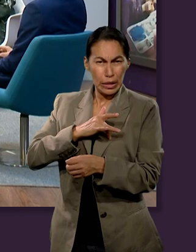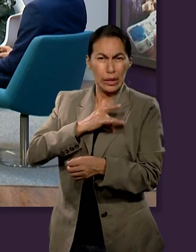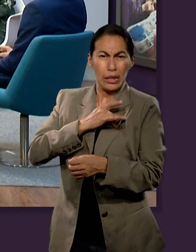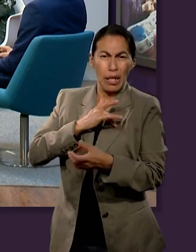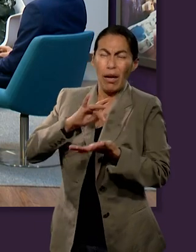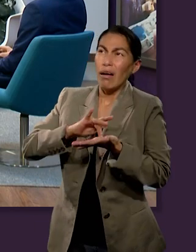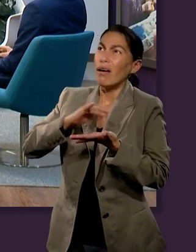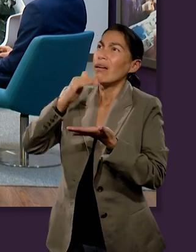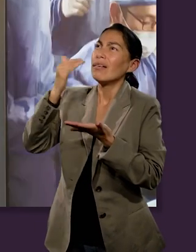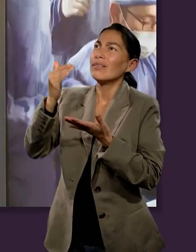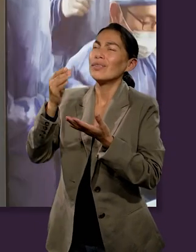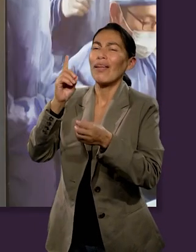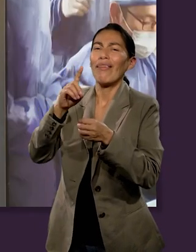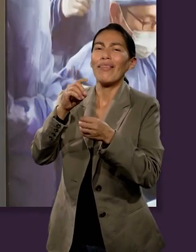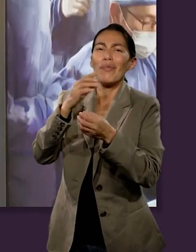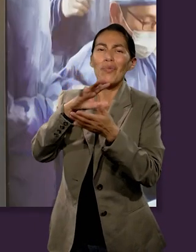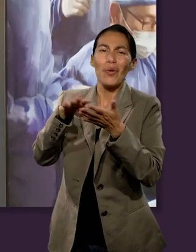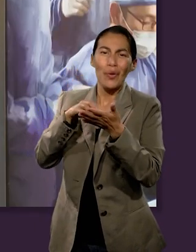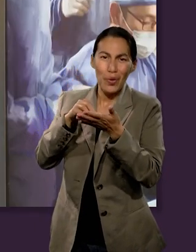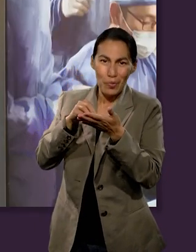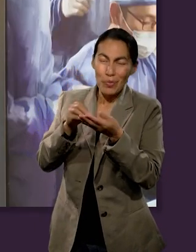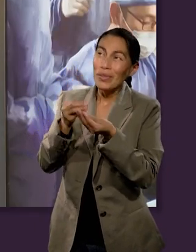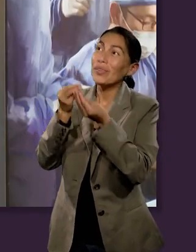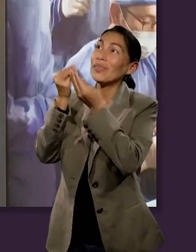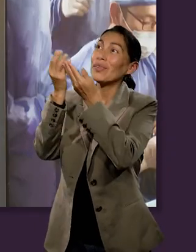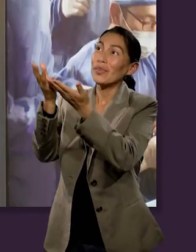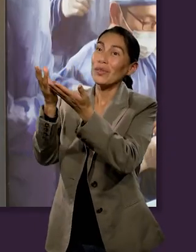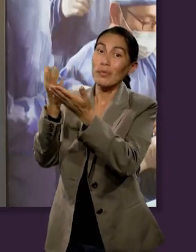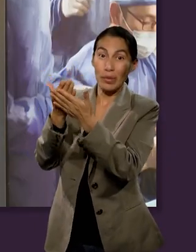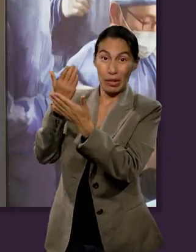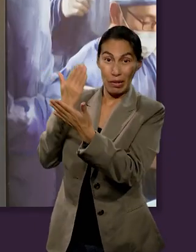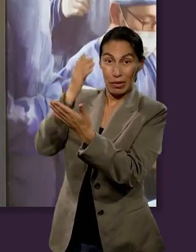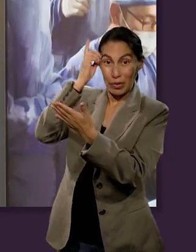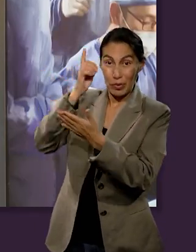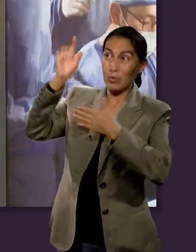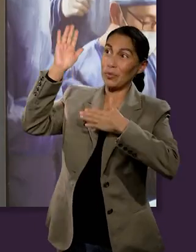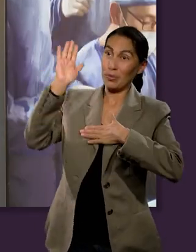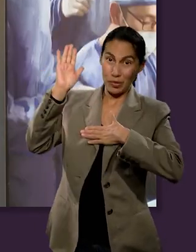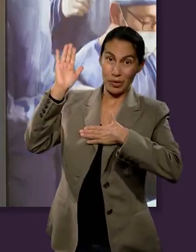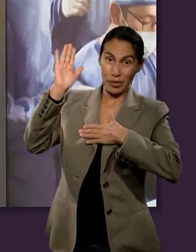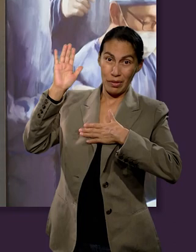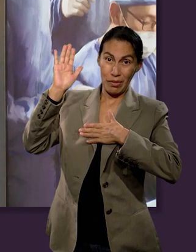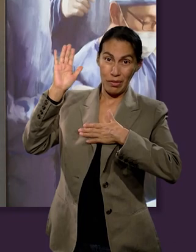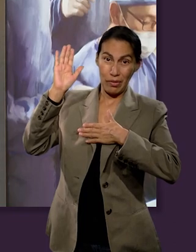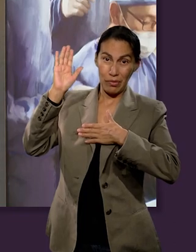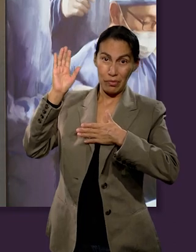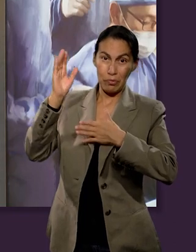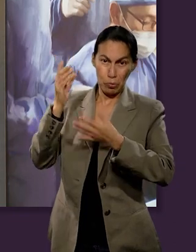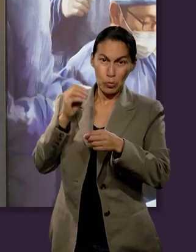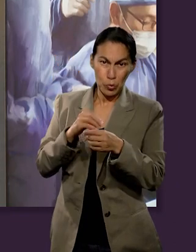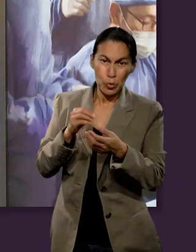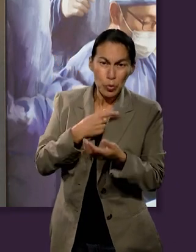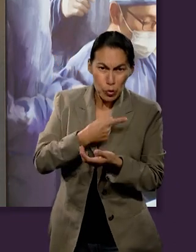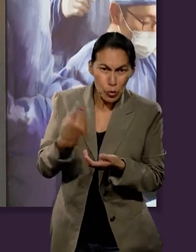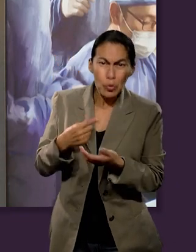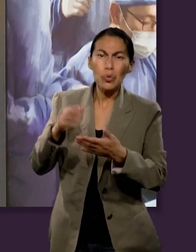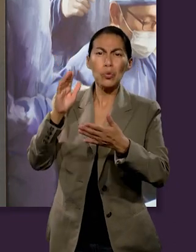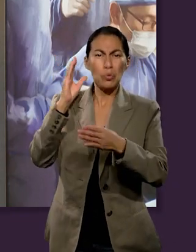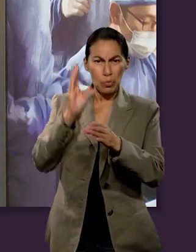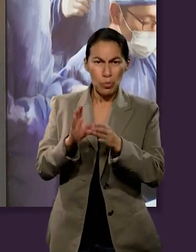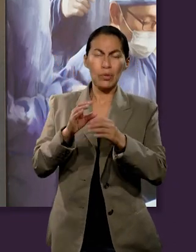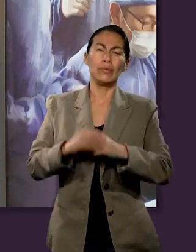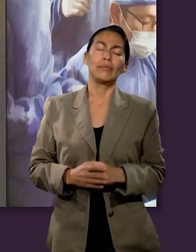Es esa gratitud que tenemos a Dios, ¿no? Es ese cumplir con un pacto que Dios nos estableció desde